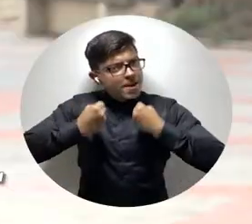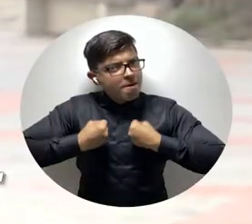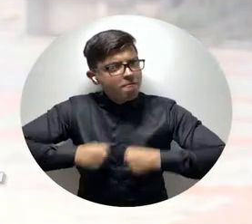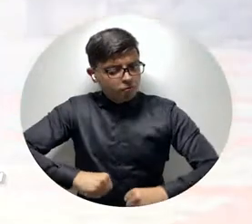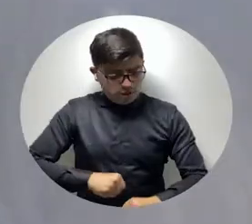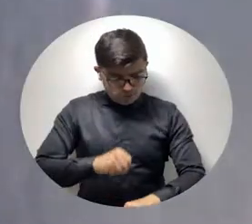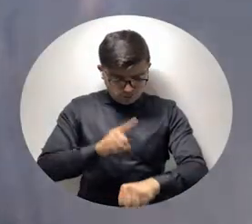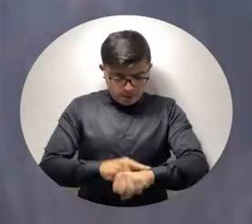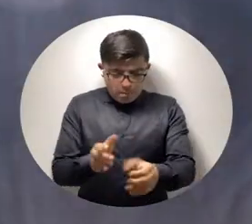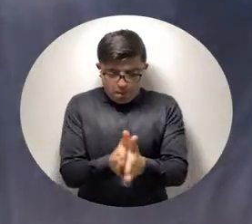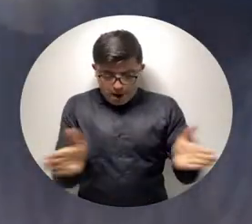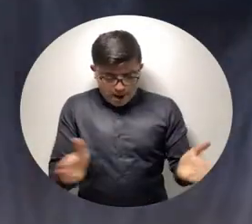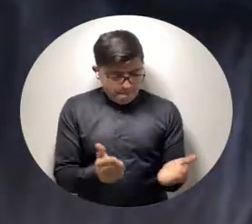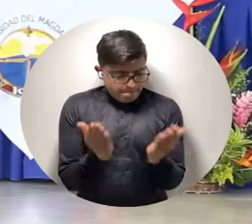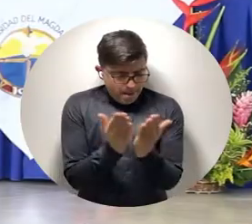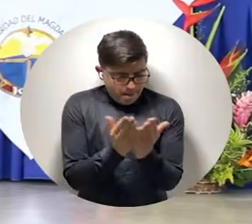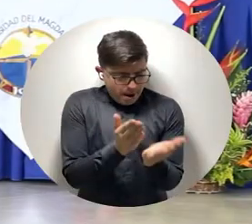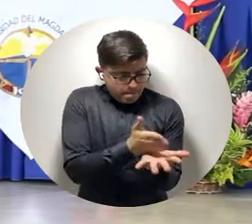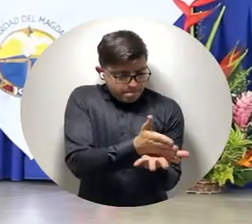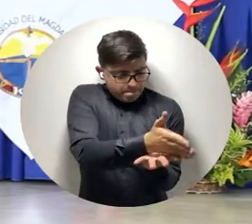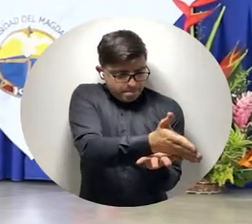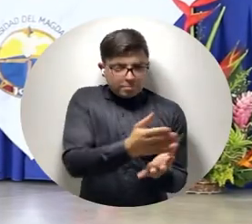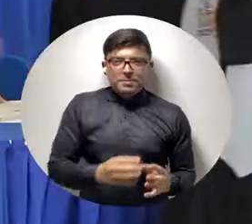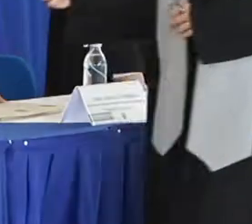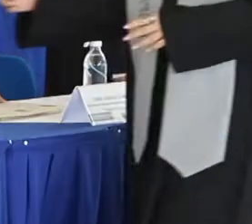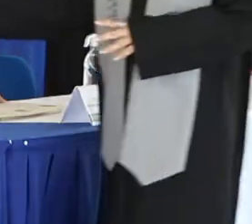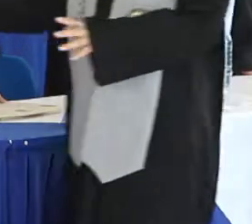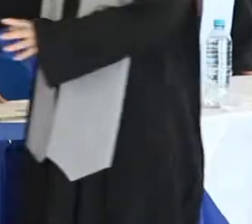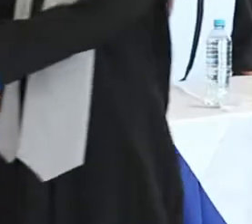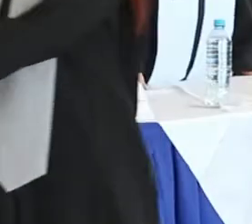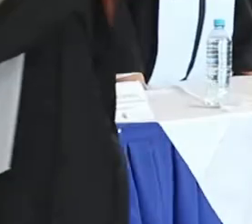durante el periodo en que se estuvo cursando dicho programa.